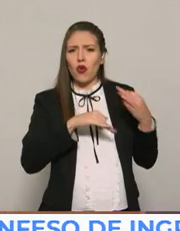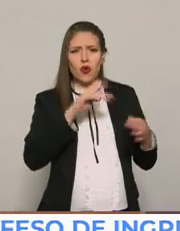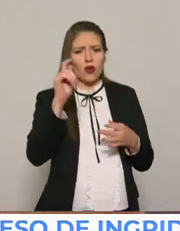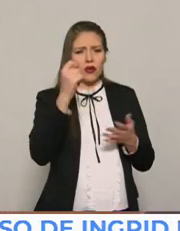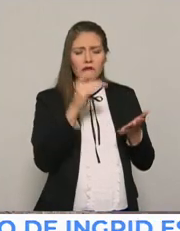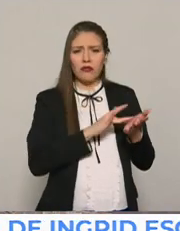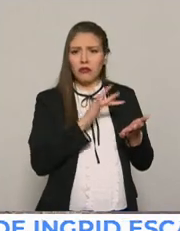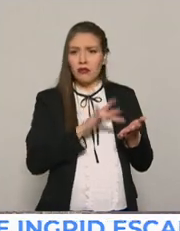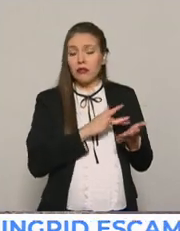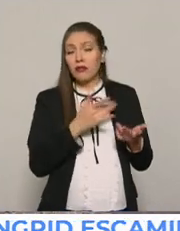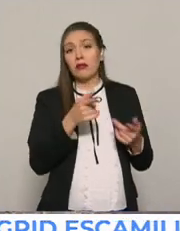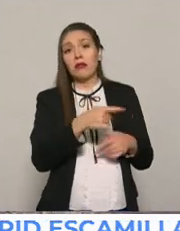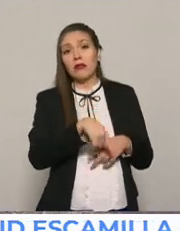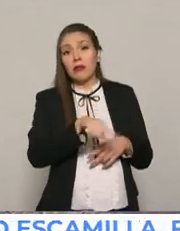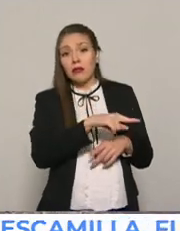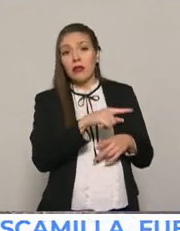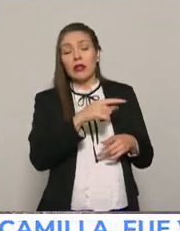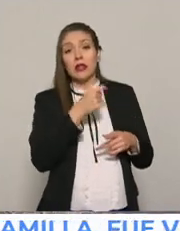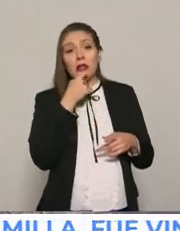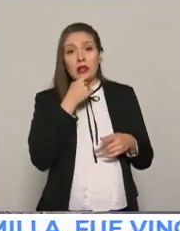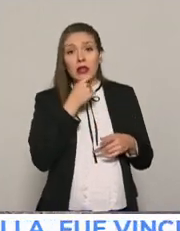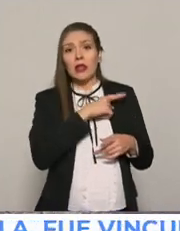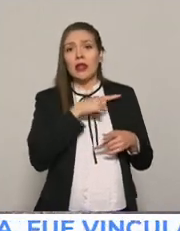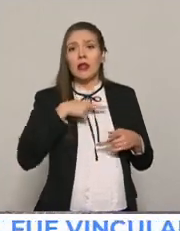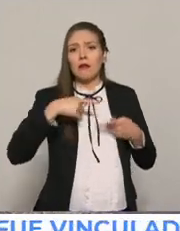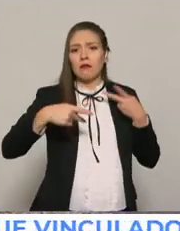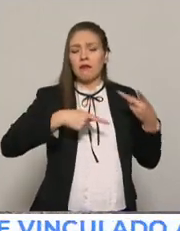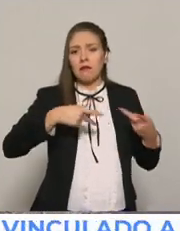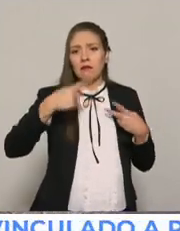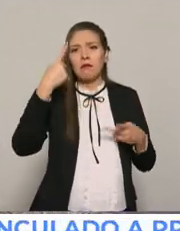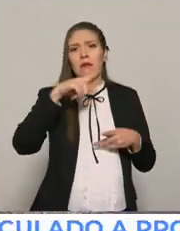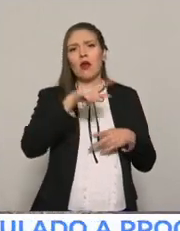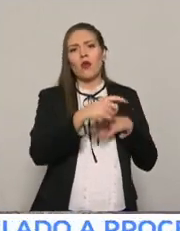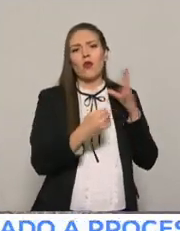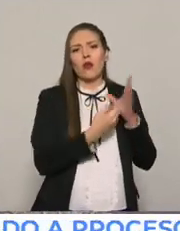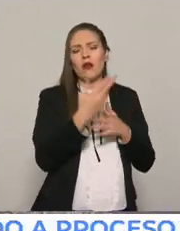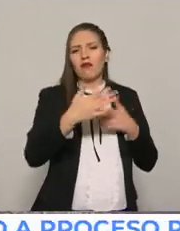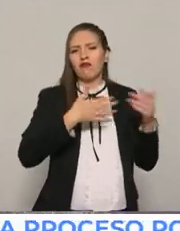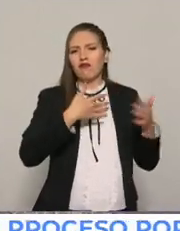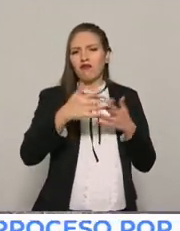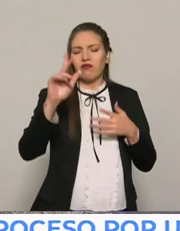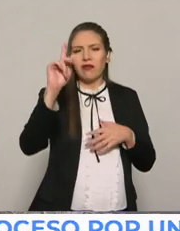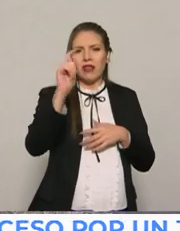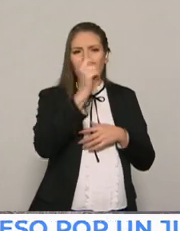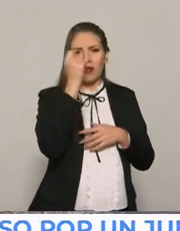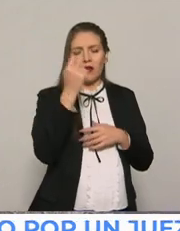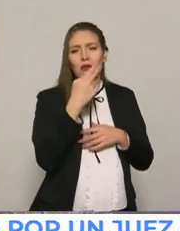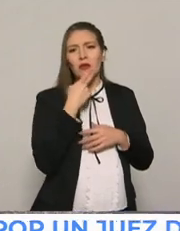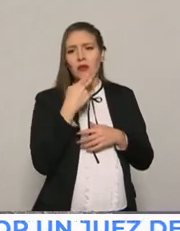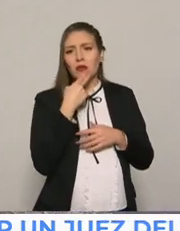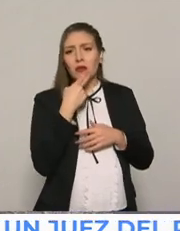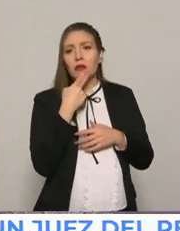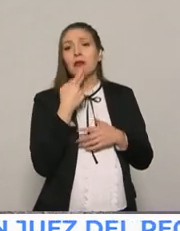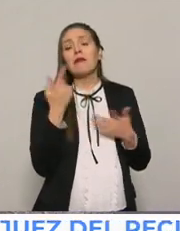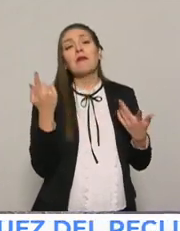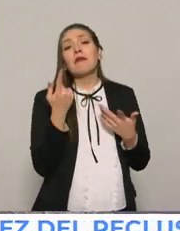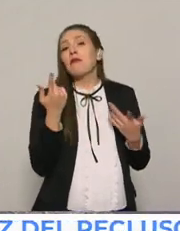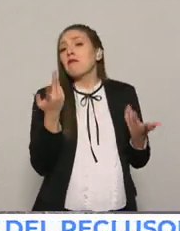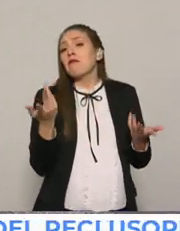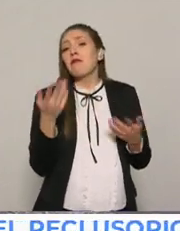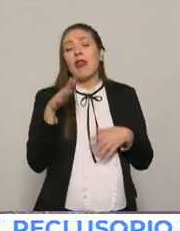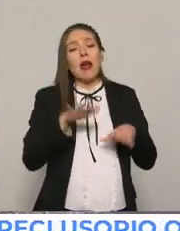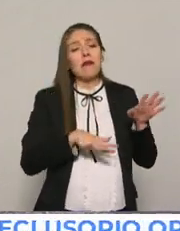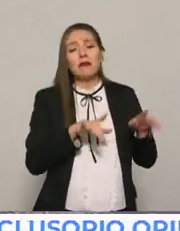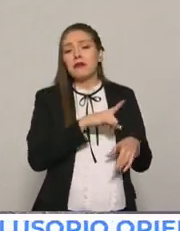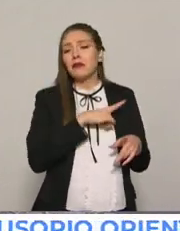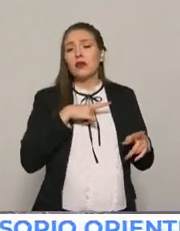que estar preparados para este futuro de la tecnología, de la industria 2.0 y son herramientas que sí o sí, pues en algún momento tendrán que utilizar, pero hay